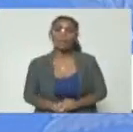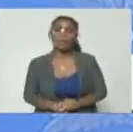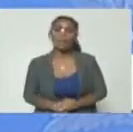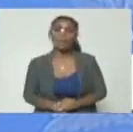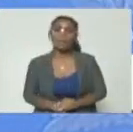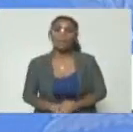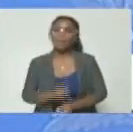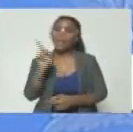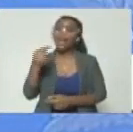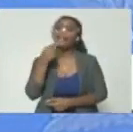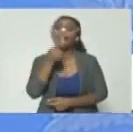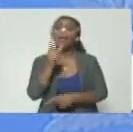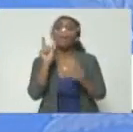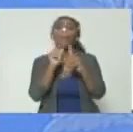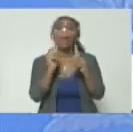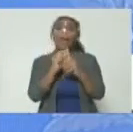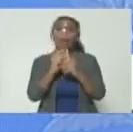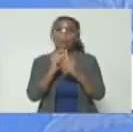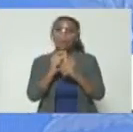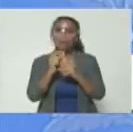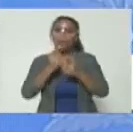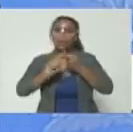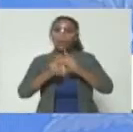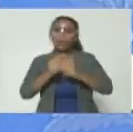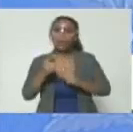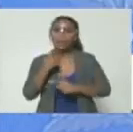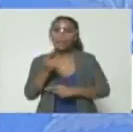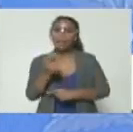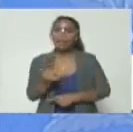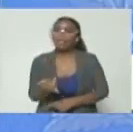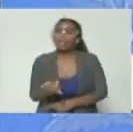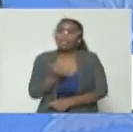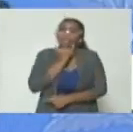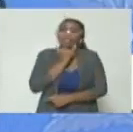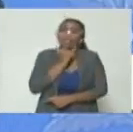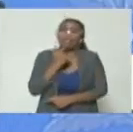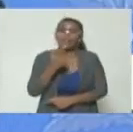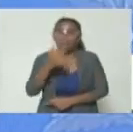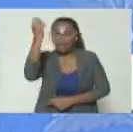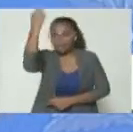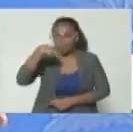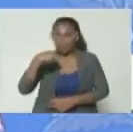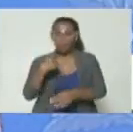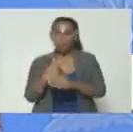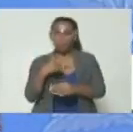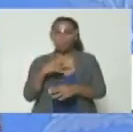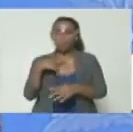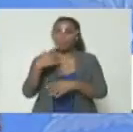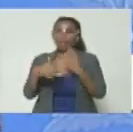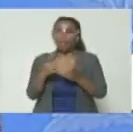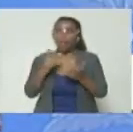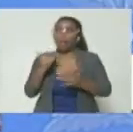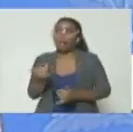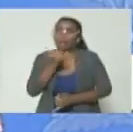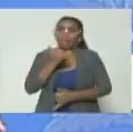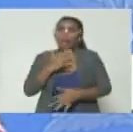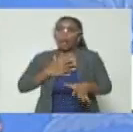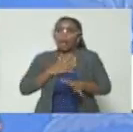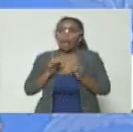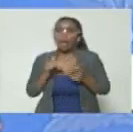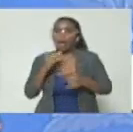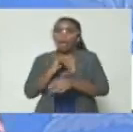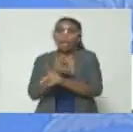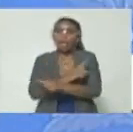Él dijo una cosa, y después que se le chispoteó, como diría el chavo, trató de recoger la cabulla que ya se le había